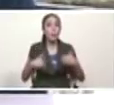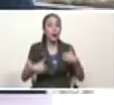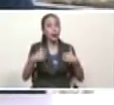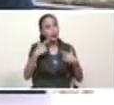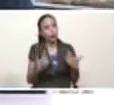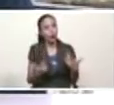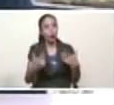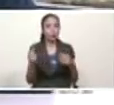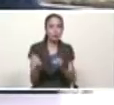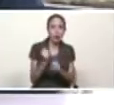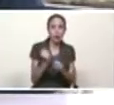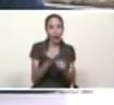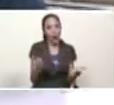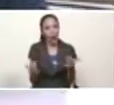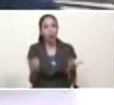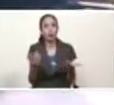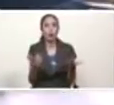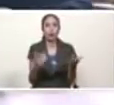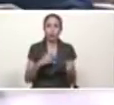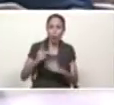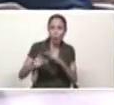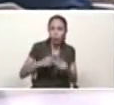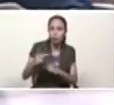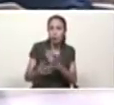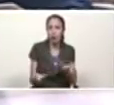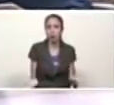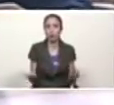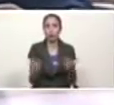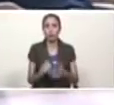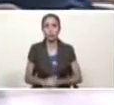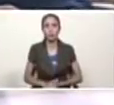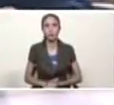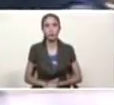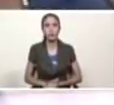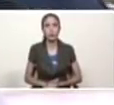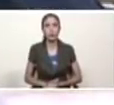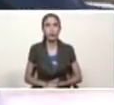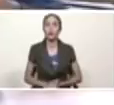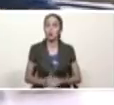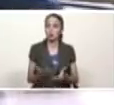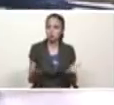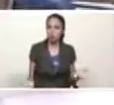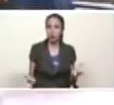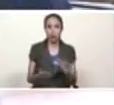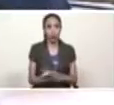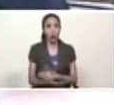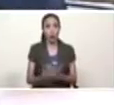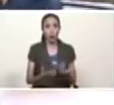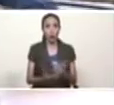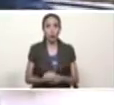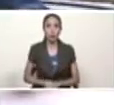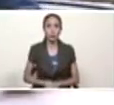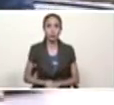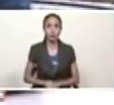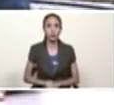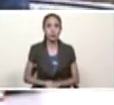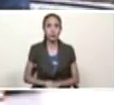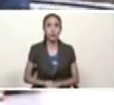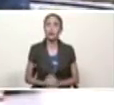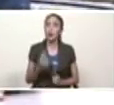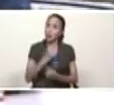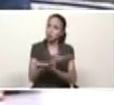miércoles de producción miércoles dedicado a nuestro pueblo yo le digo a todos ustedes